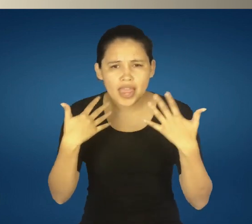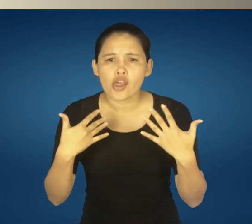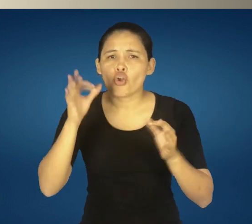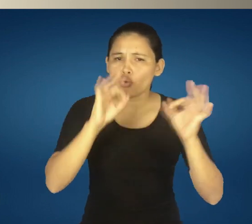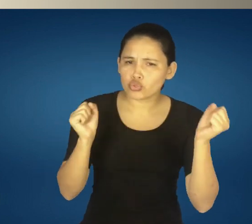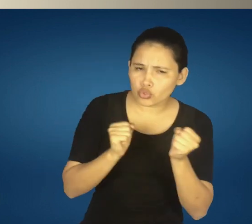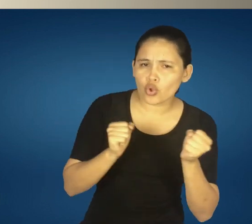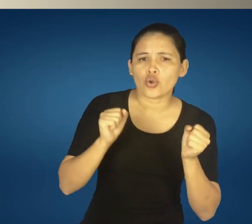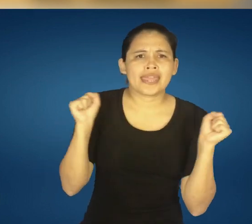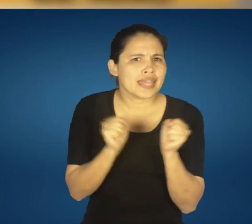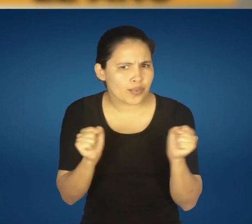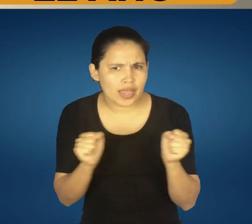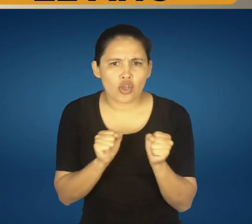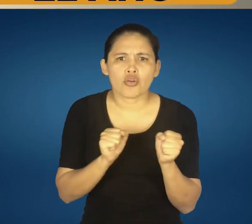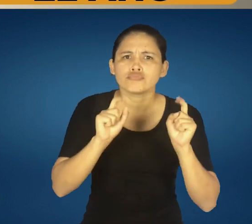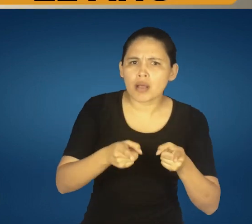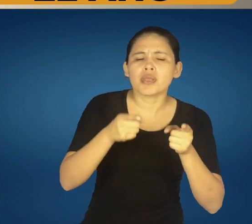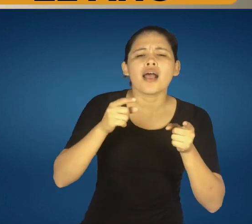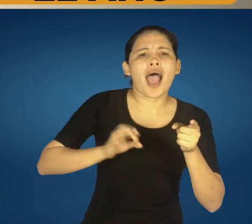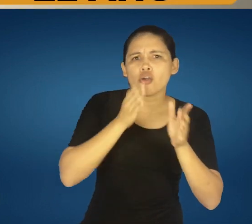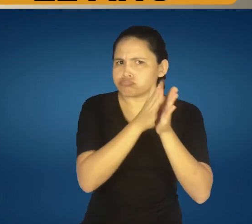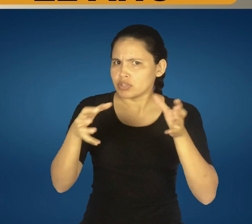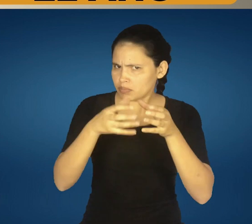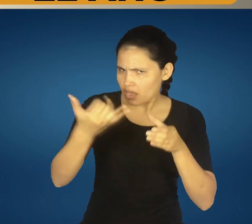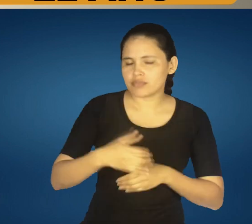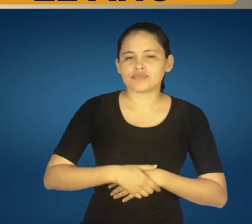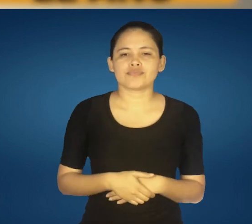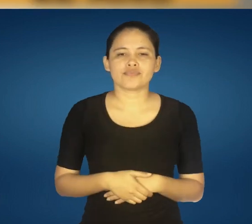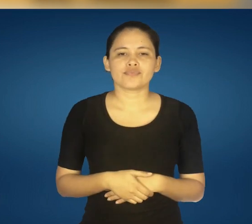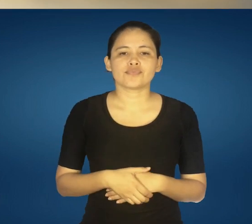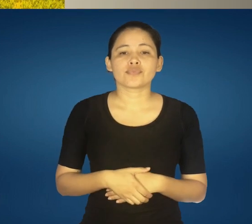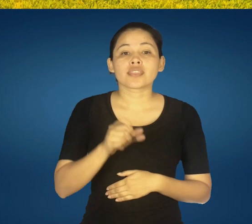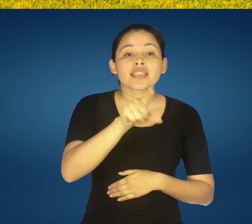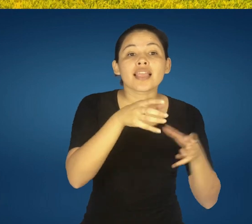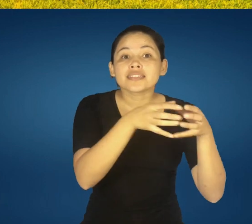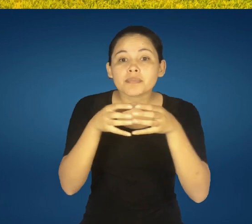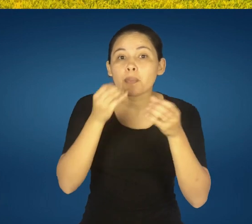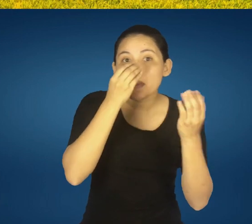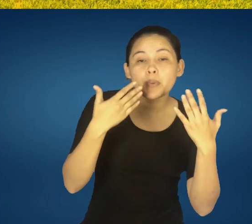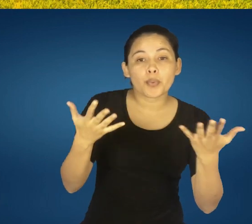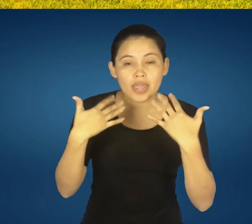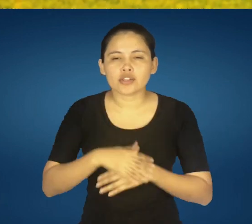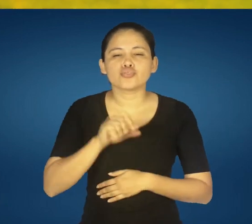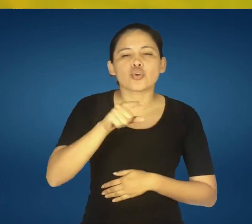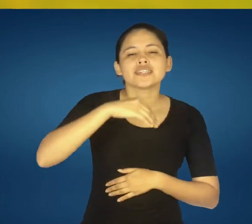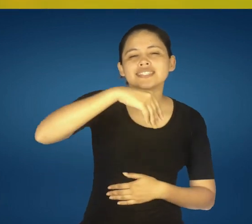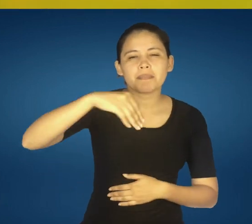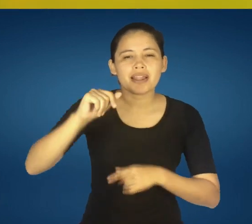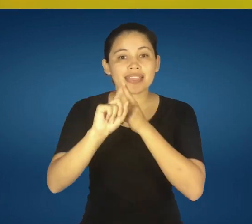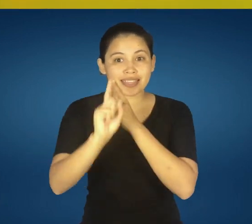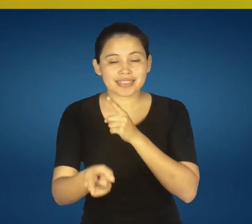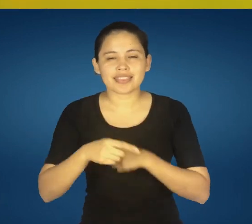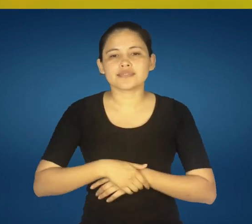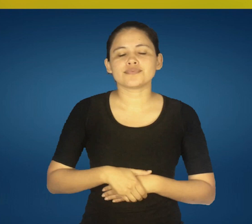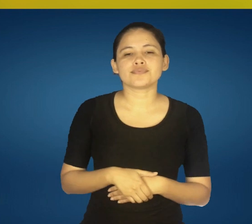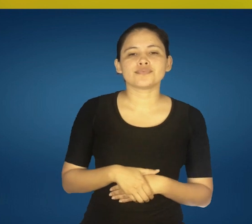de otoño-invierno y especies de todo el año. Las especies de primavera-verano son